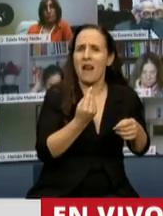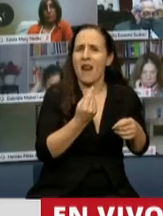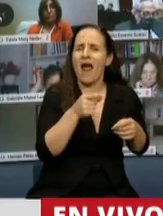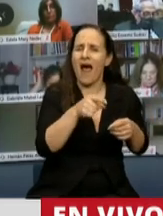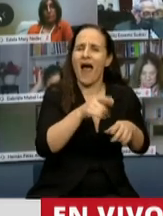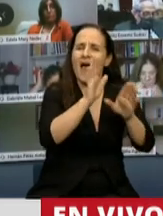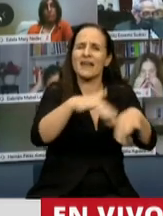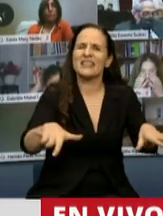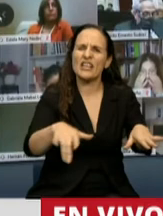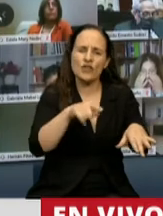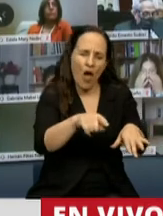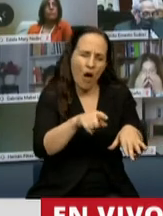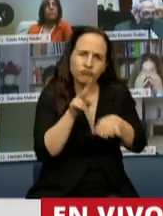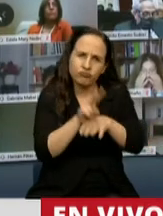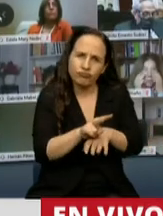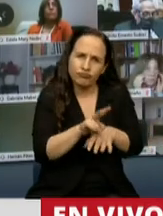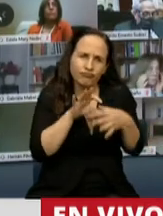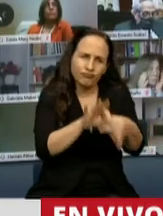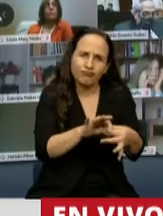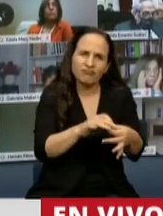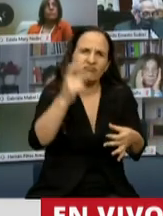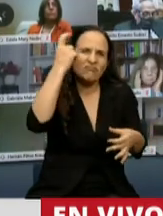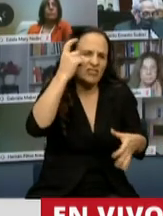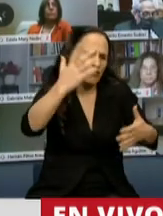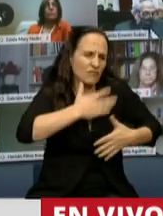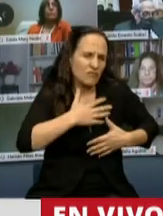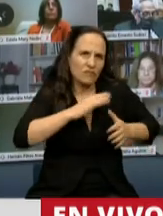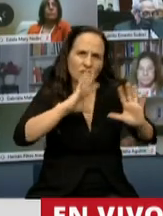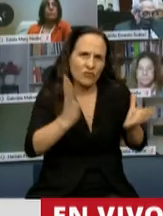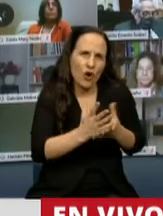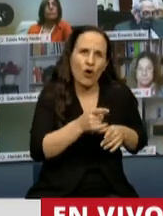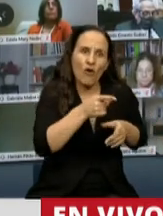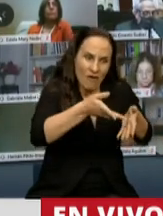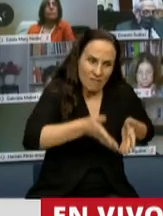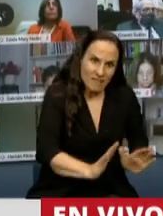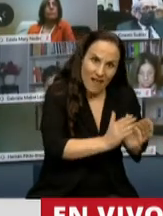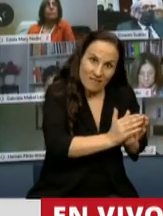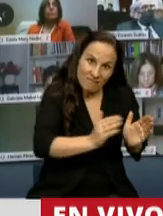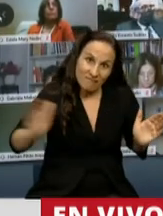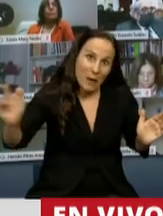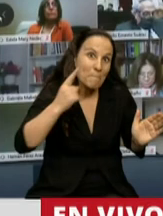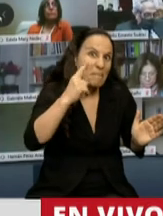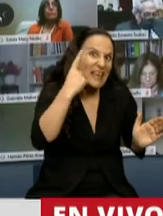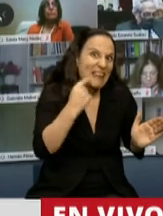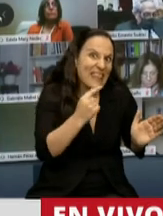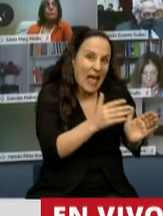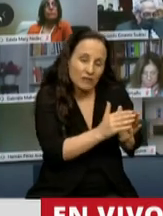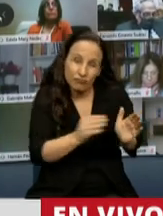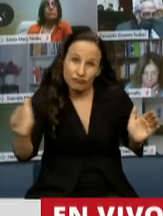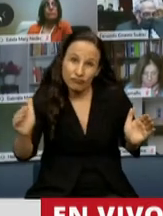de la niñez, que tiene que ver con proteger los primeros mil días de vida de los niños y las niñas